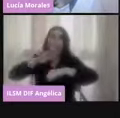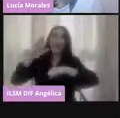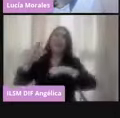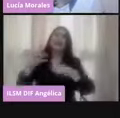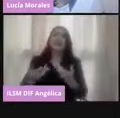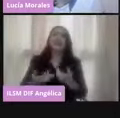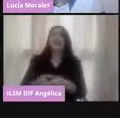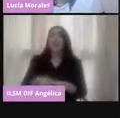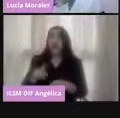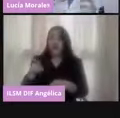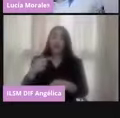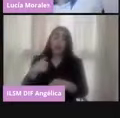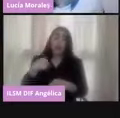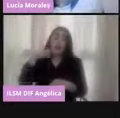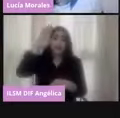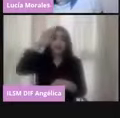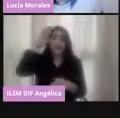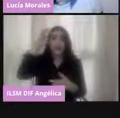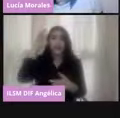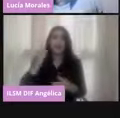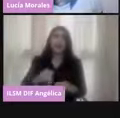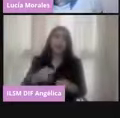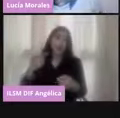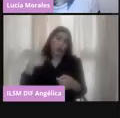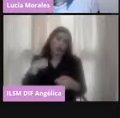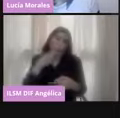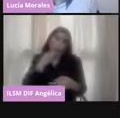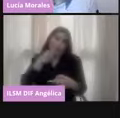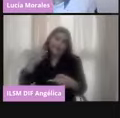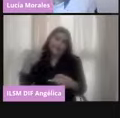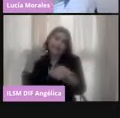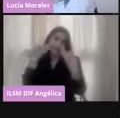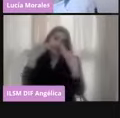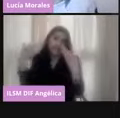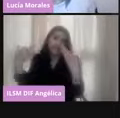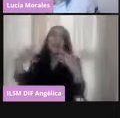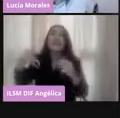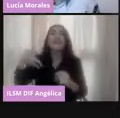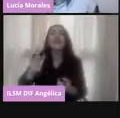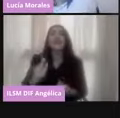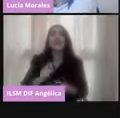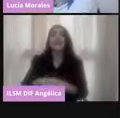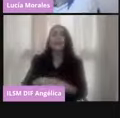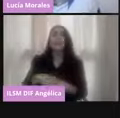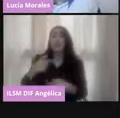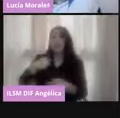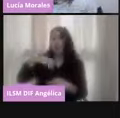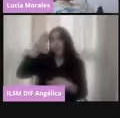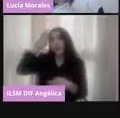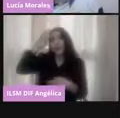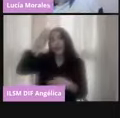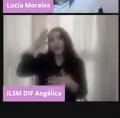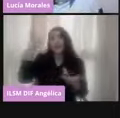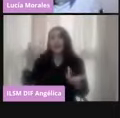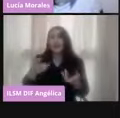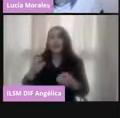Sí considero, digo, es un testimonio, es un testimonio el que les estoy comentando, pero yo sí considero que este tipo de ejercicios, que